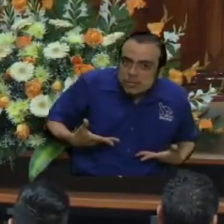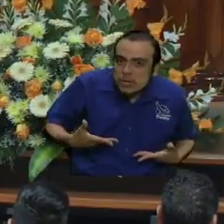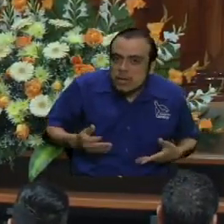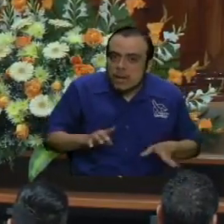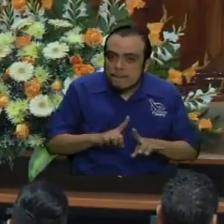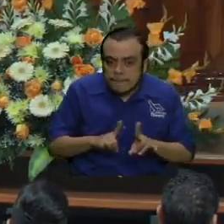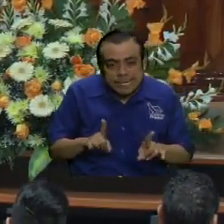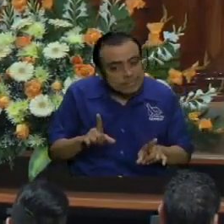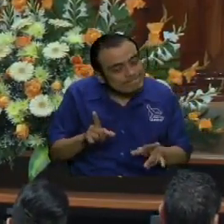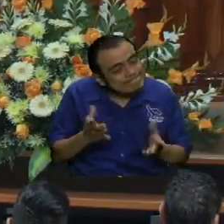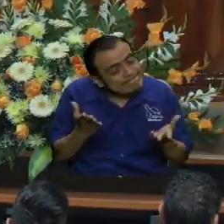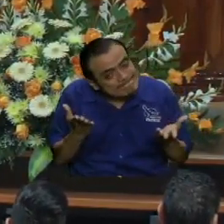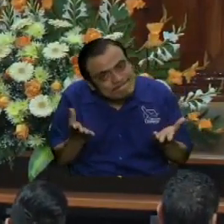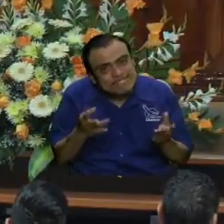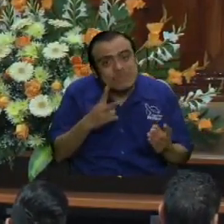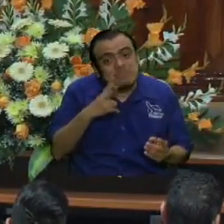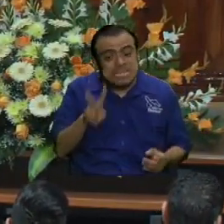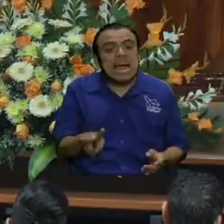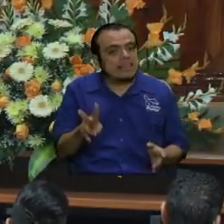tienen un trasfondo.